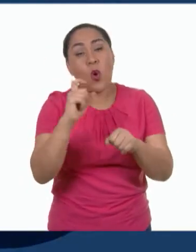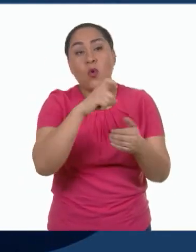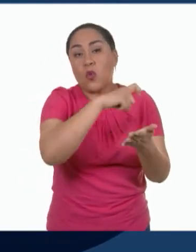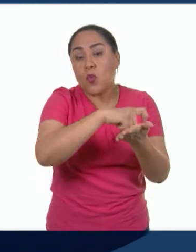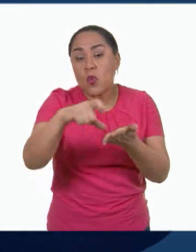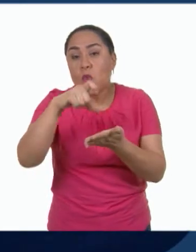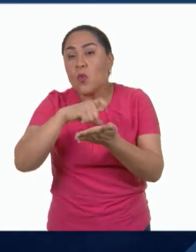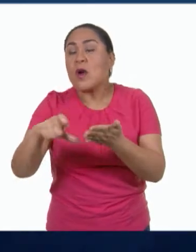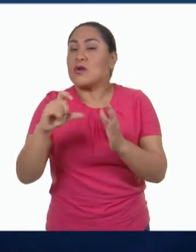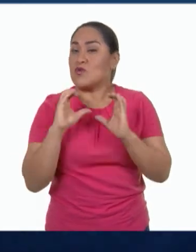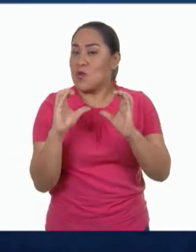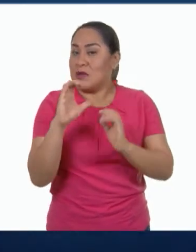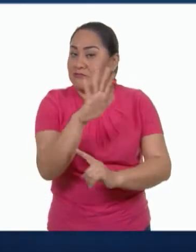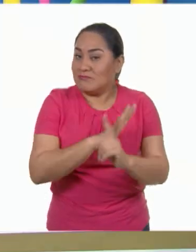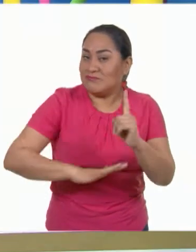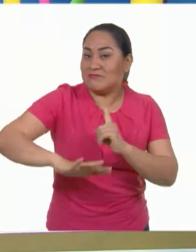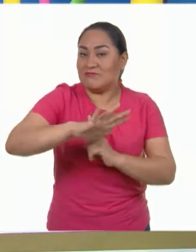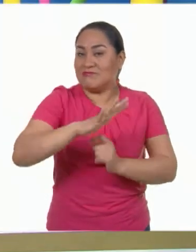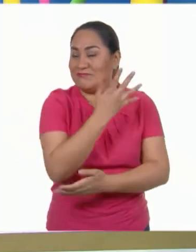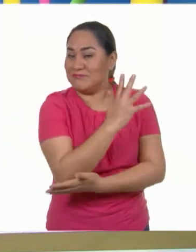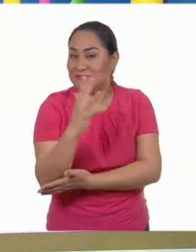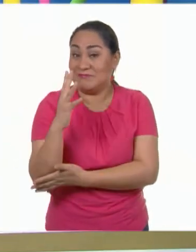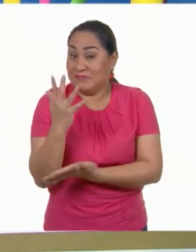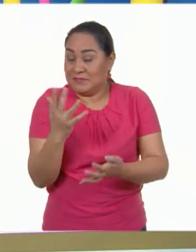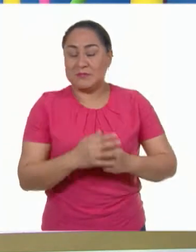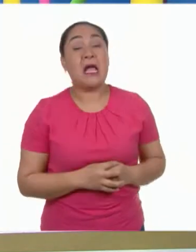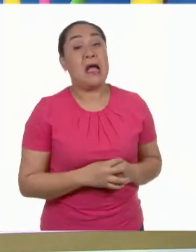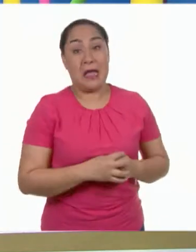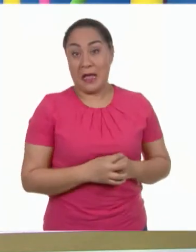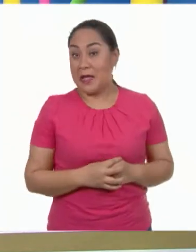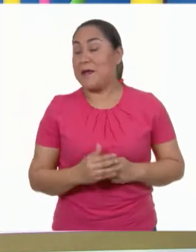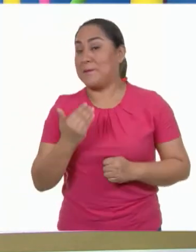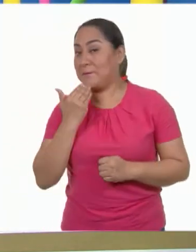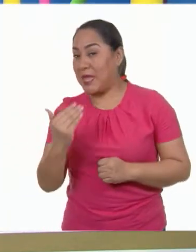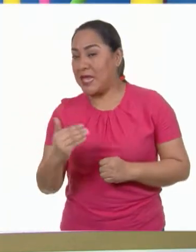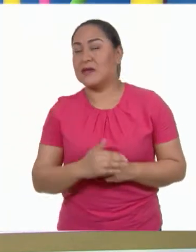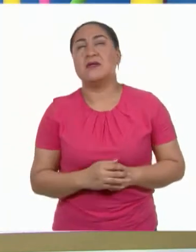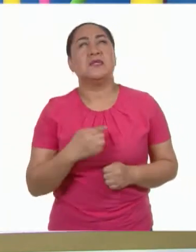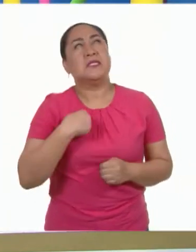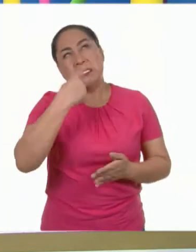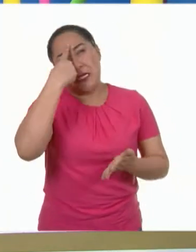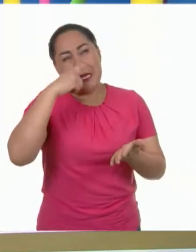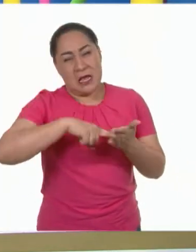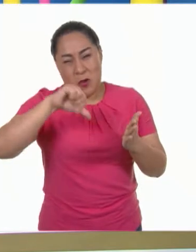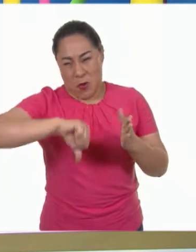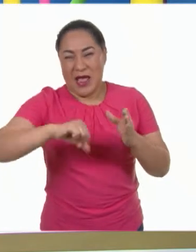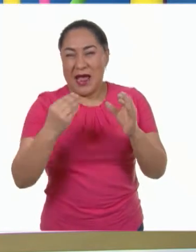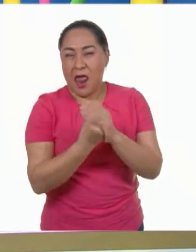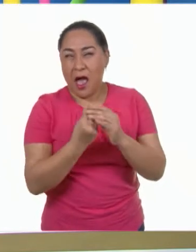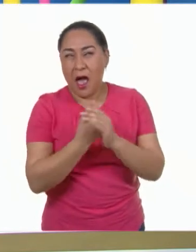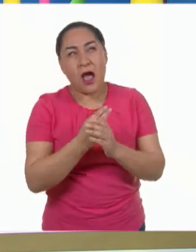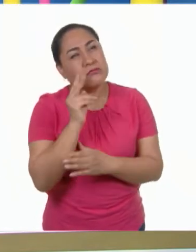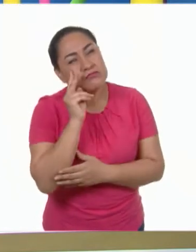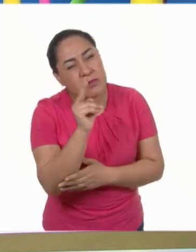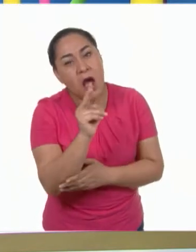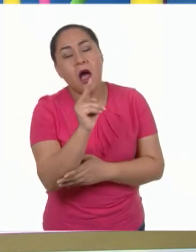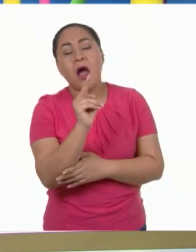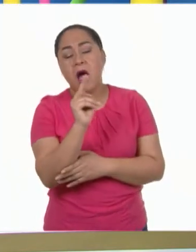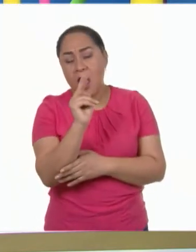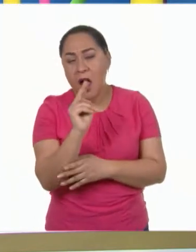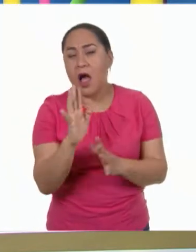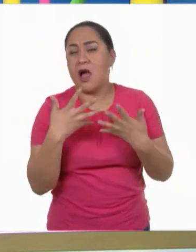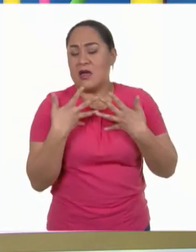sustentable con el ambiente. Excelente. Creo que la clase de hoy podrá ayudarnos a saber qué hacer con la